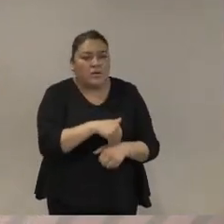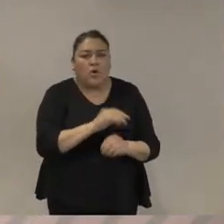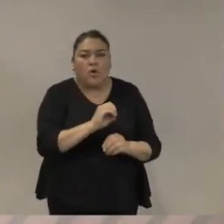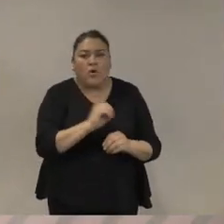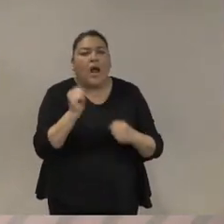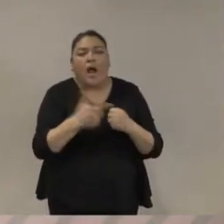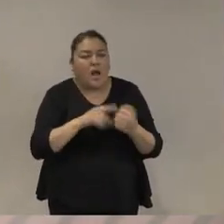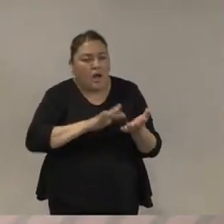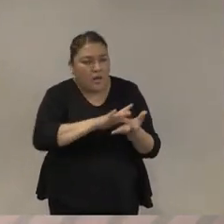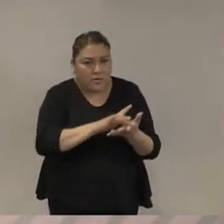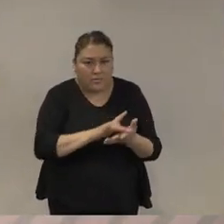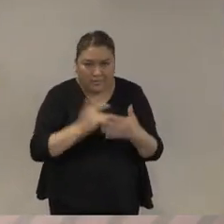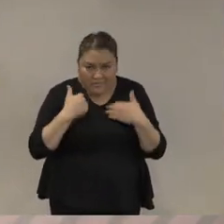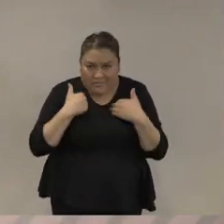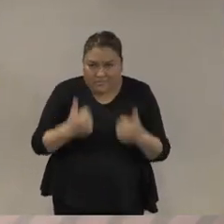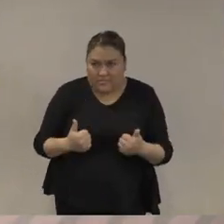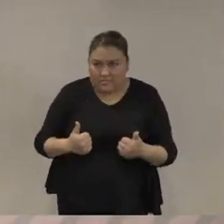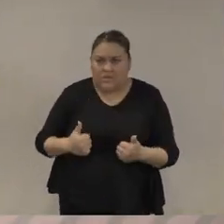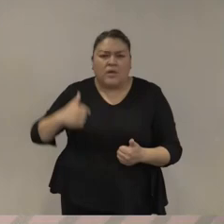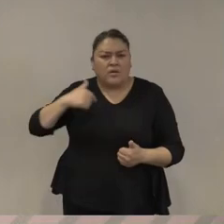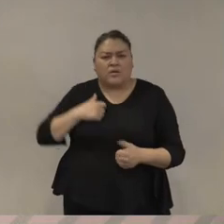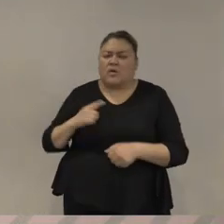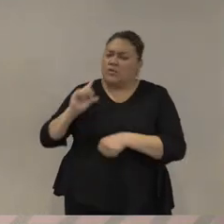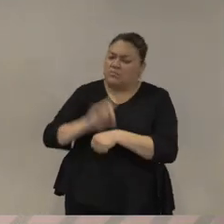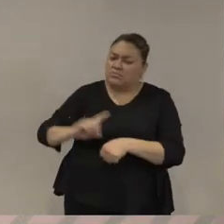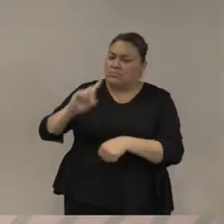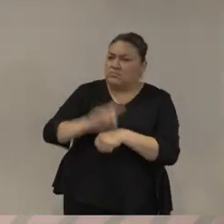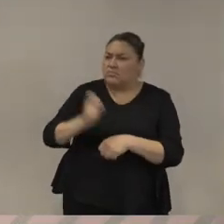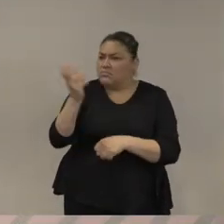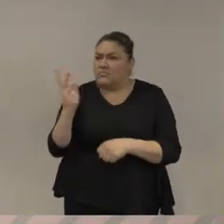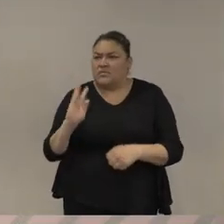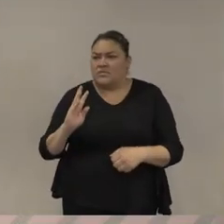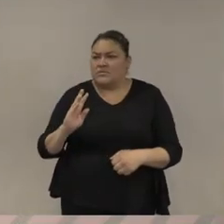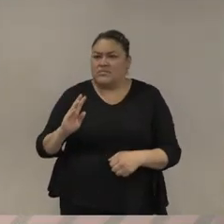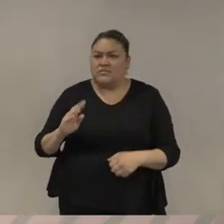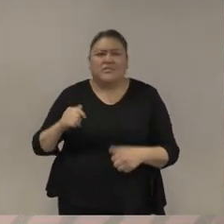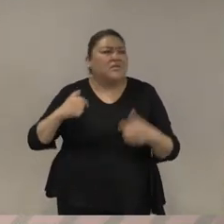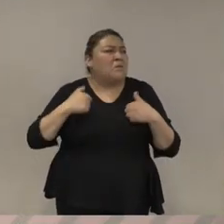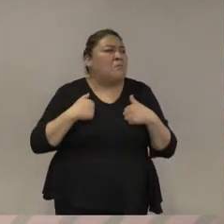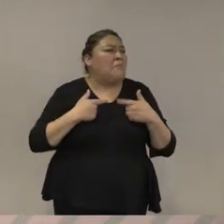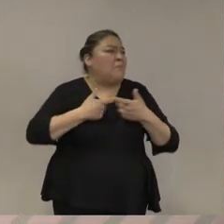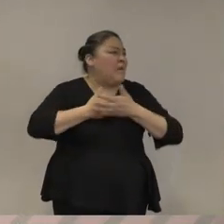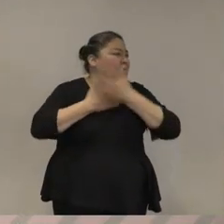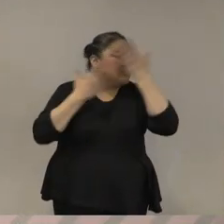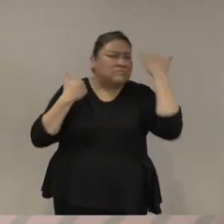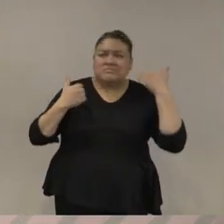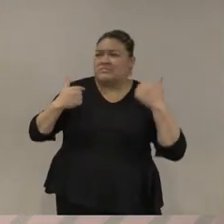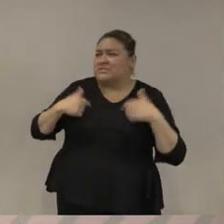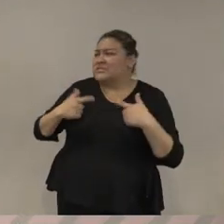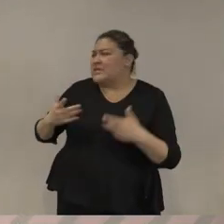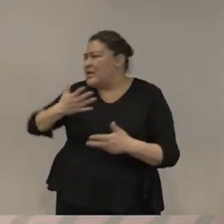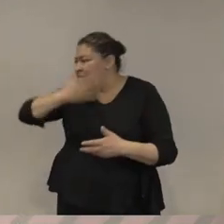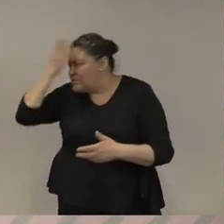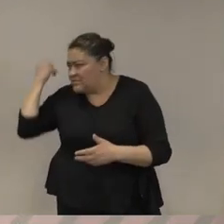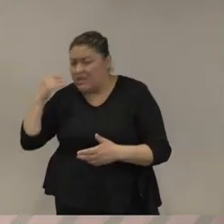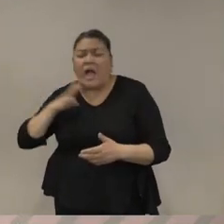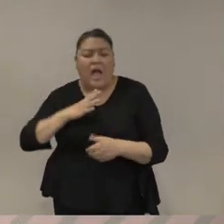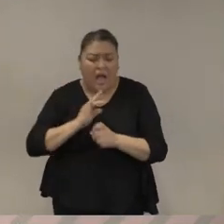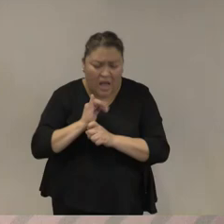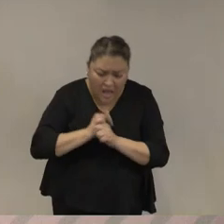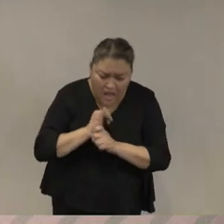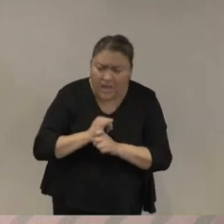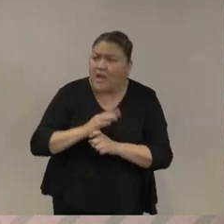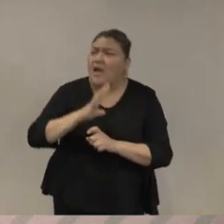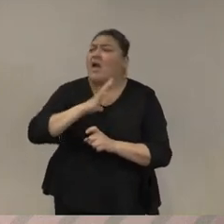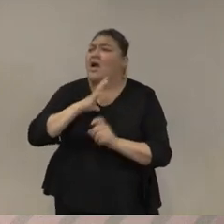yo estoy rodeado de gente que todos los días me dice que ya no sabe qué hacer con con los datos con la